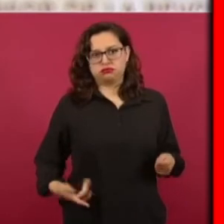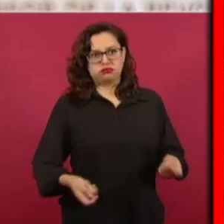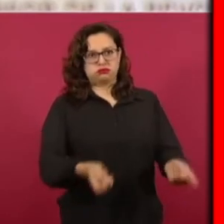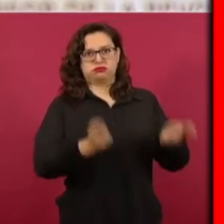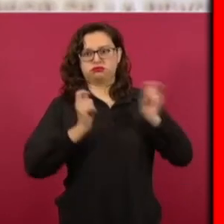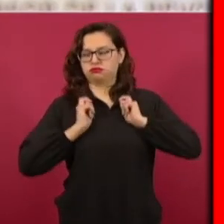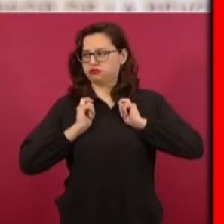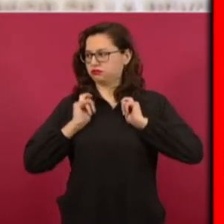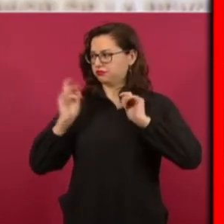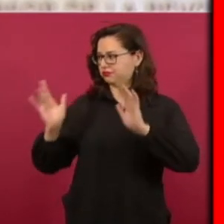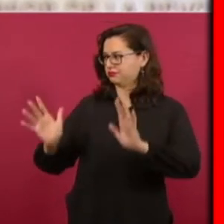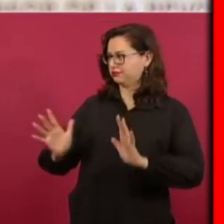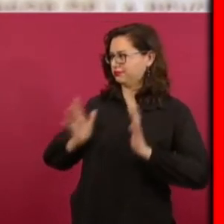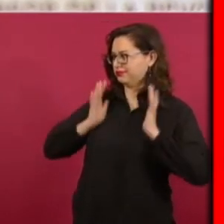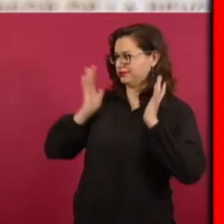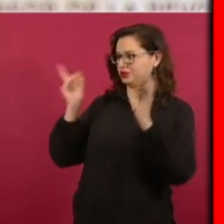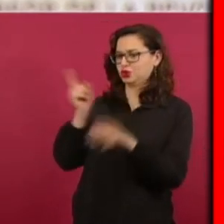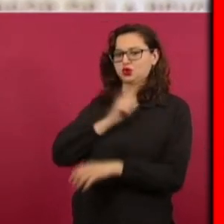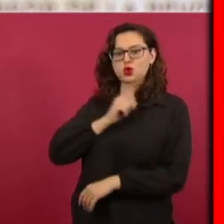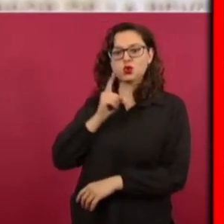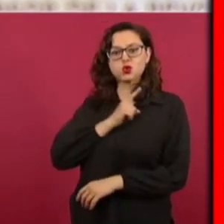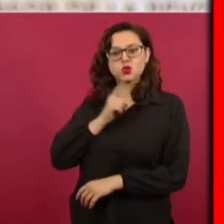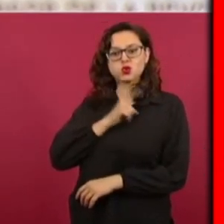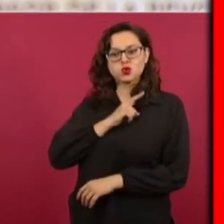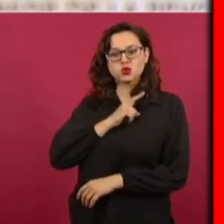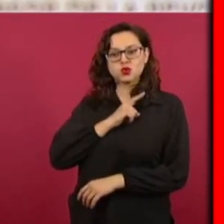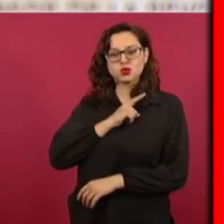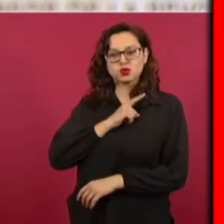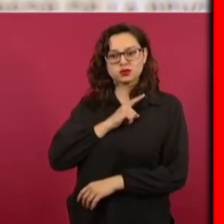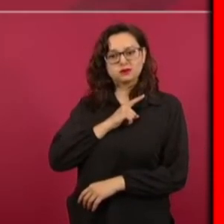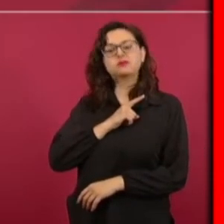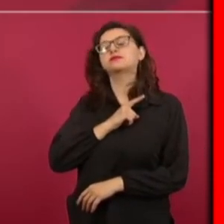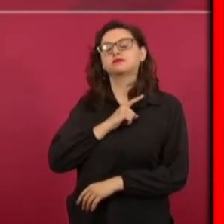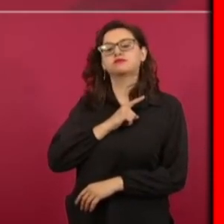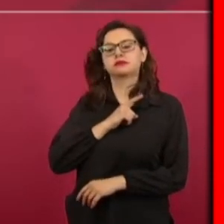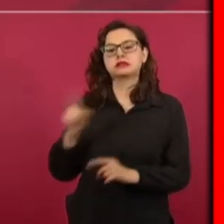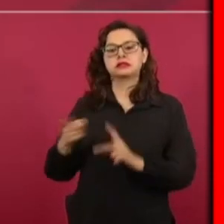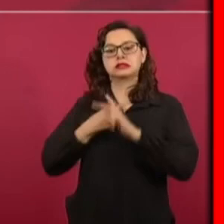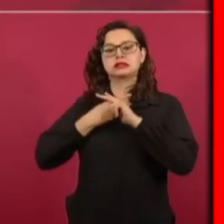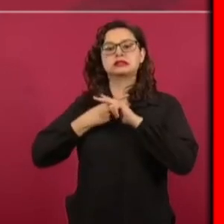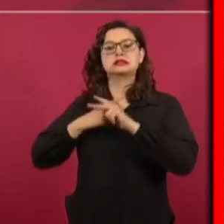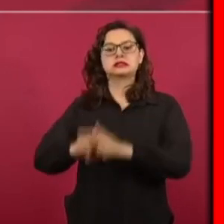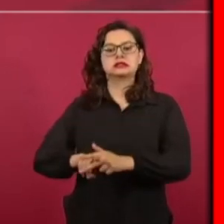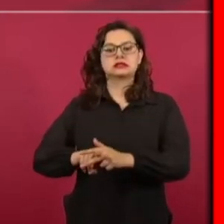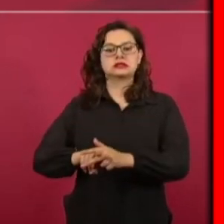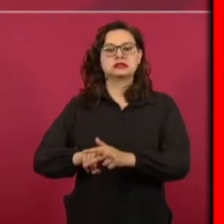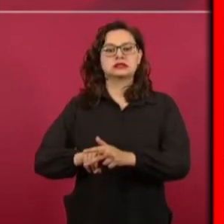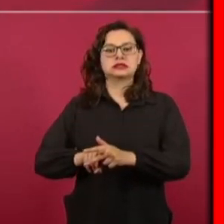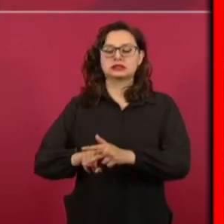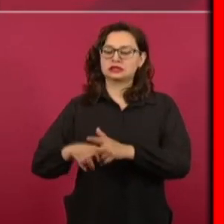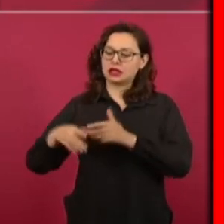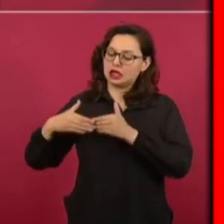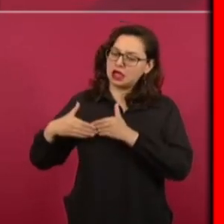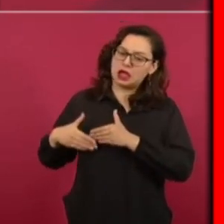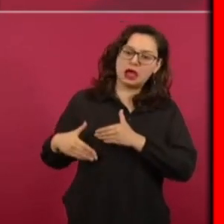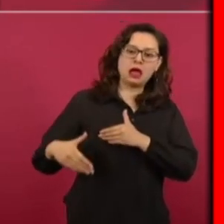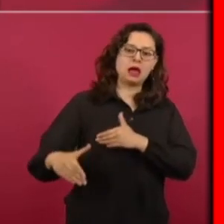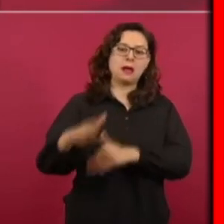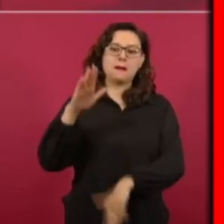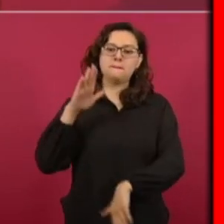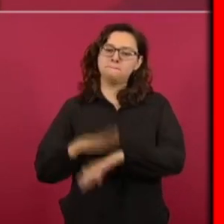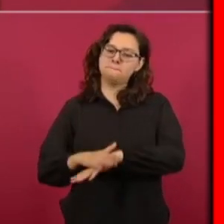y inicia con más fuerza o reinicia con fuerza